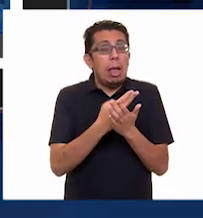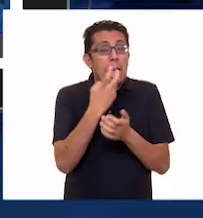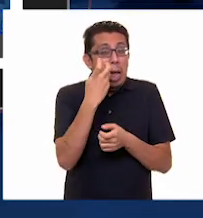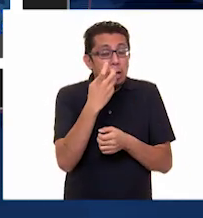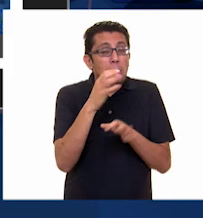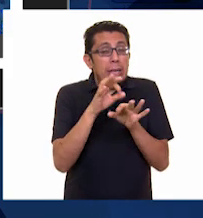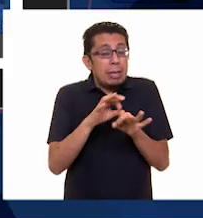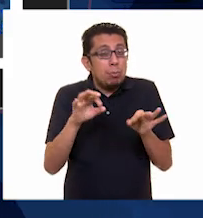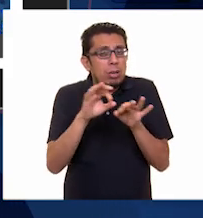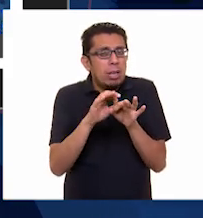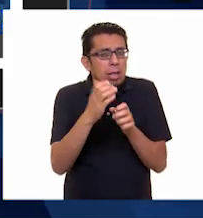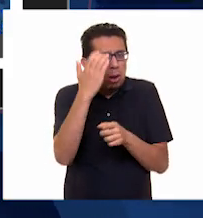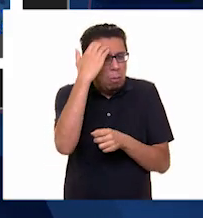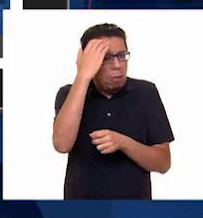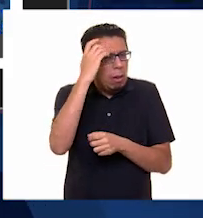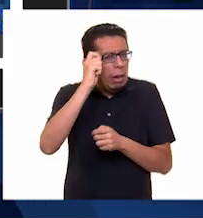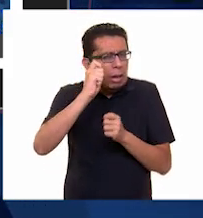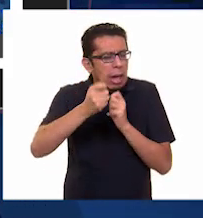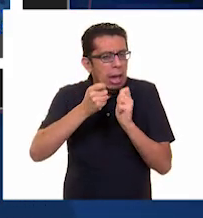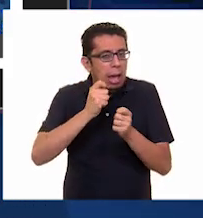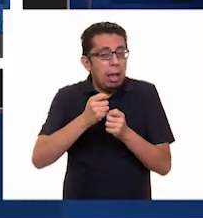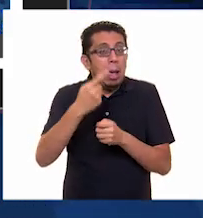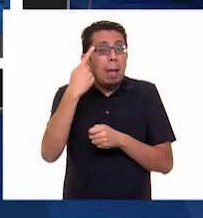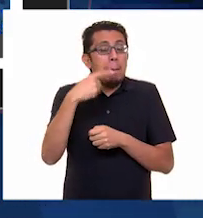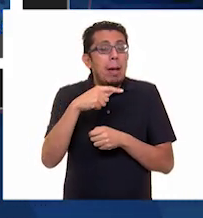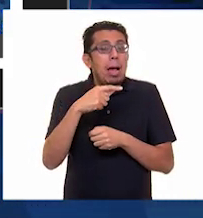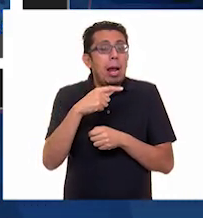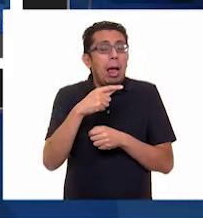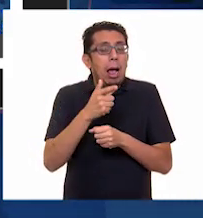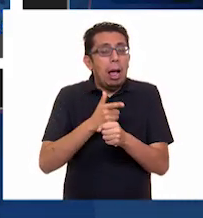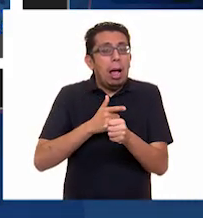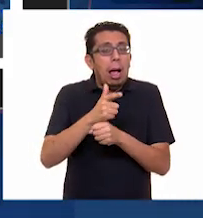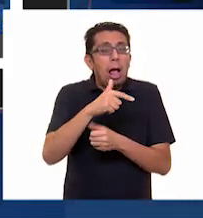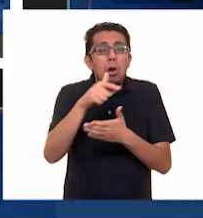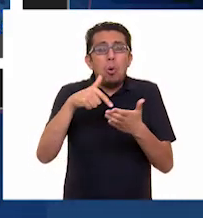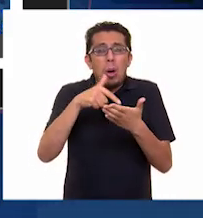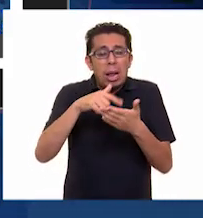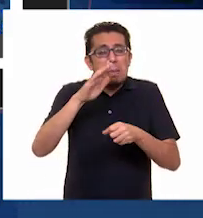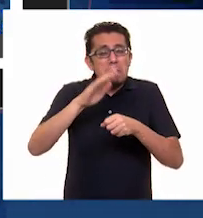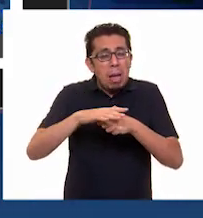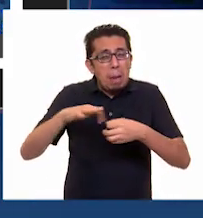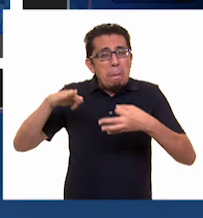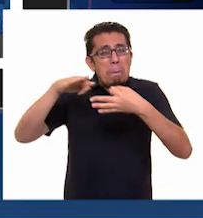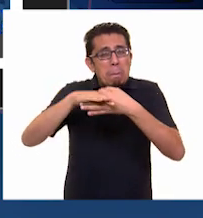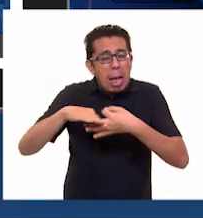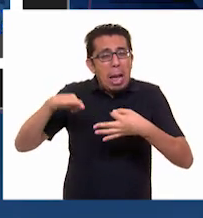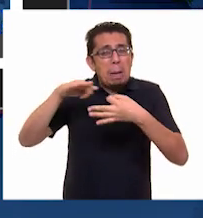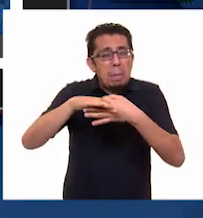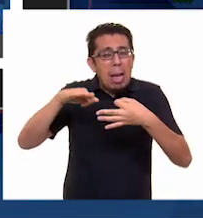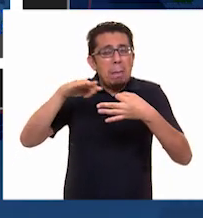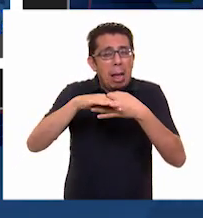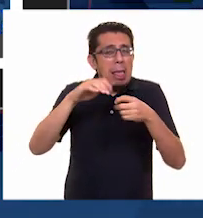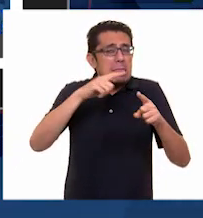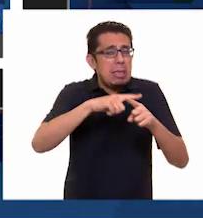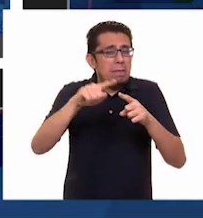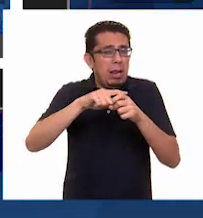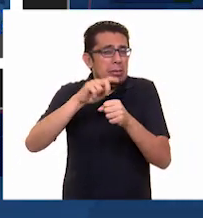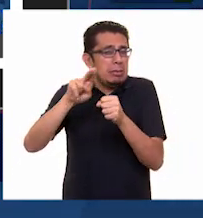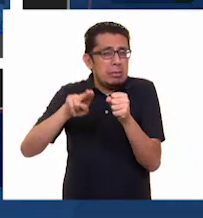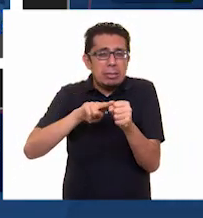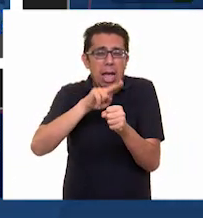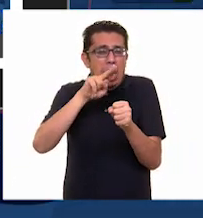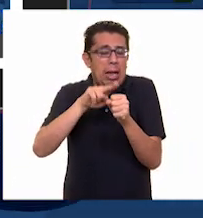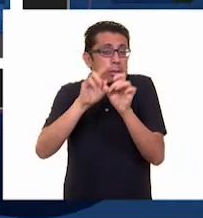significado para poder identificar las zonas en las que ocurren con mayor frecuencia determinados fenómenos naturales. Larisa,